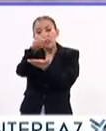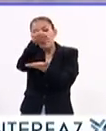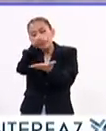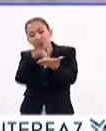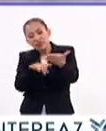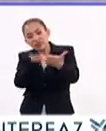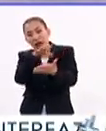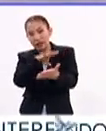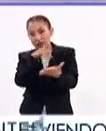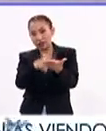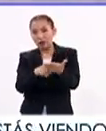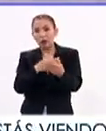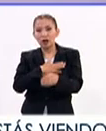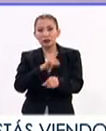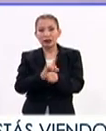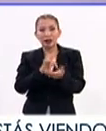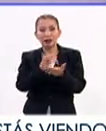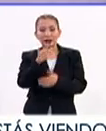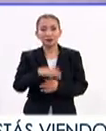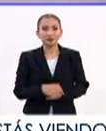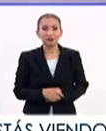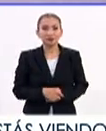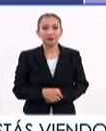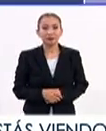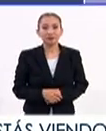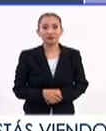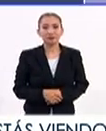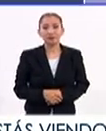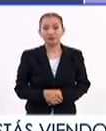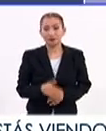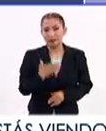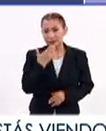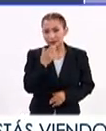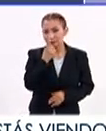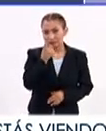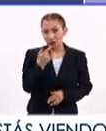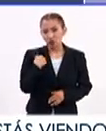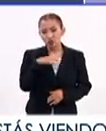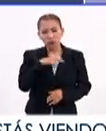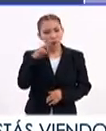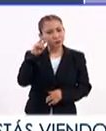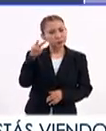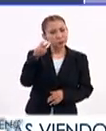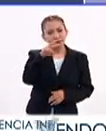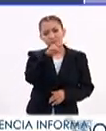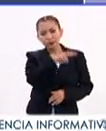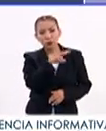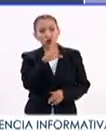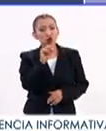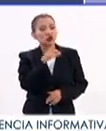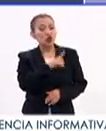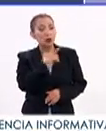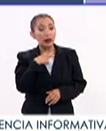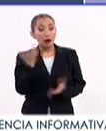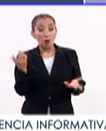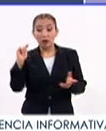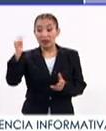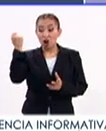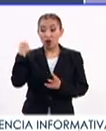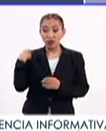textos que lo comprenden. Buenos días, gracias por estar con nosotros, como siempre. Hola, pues dices bien, nos estamos enfrentando no solo un reto